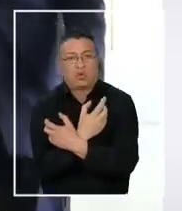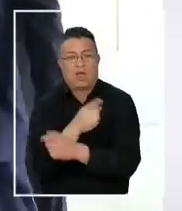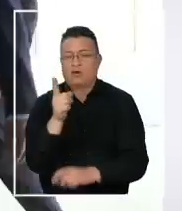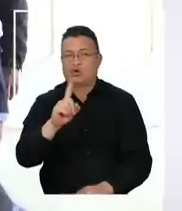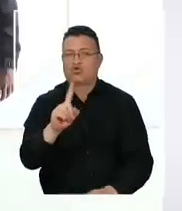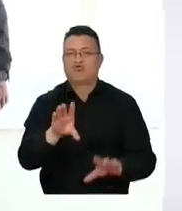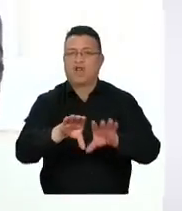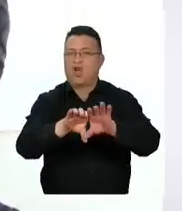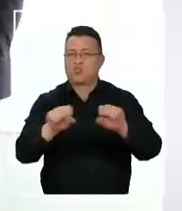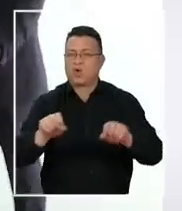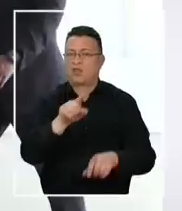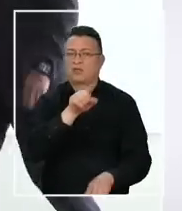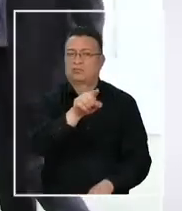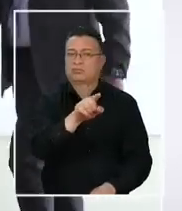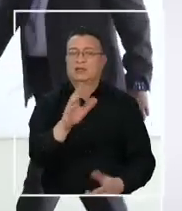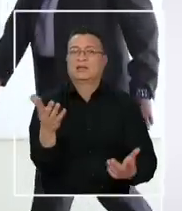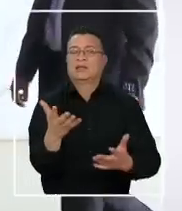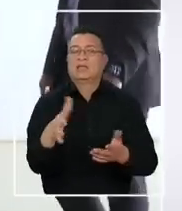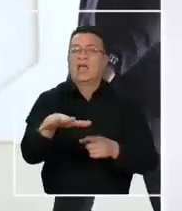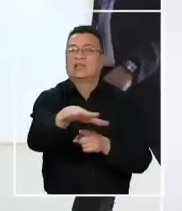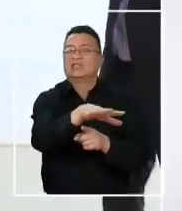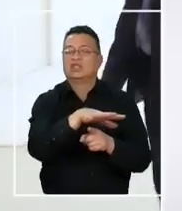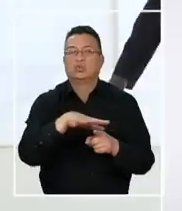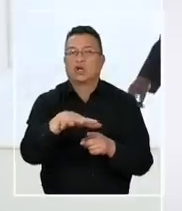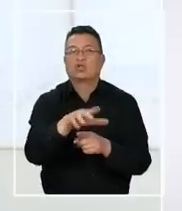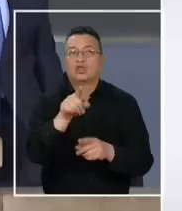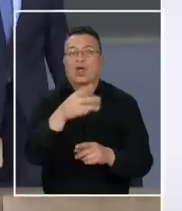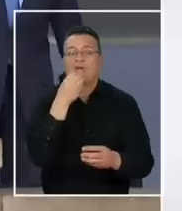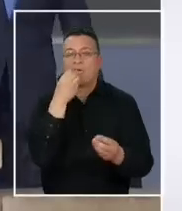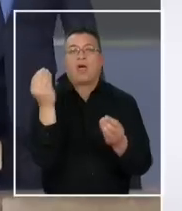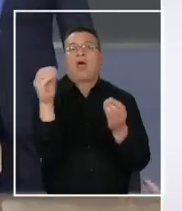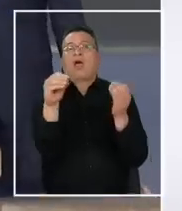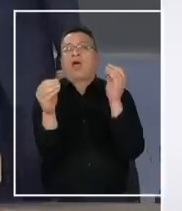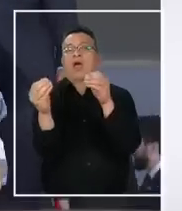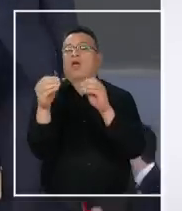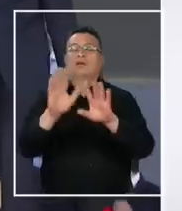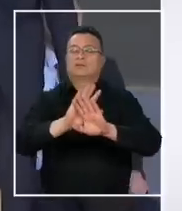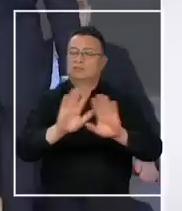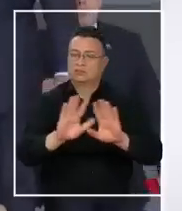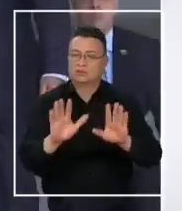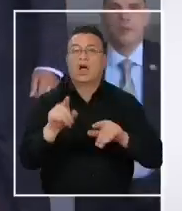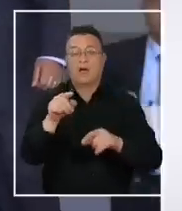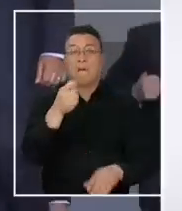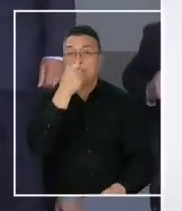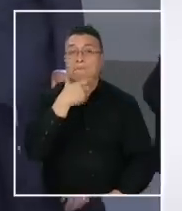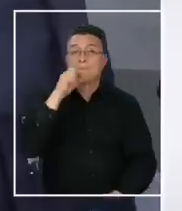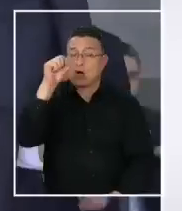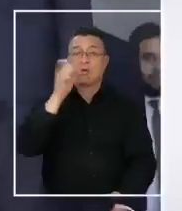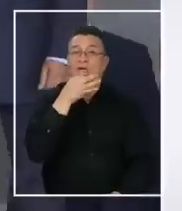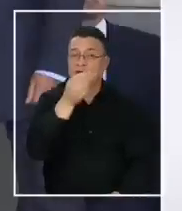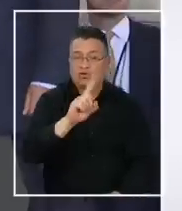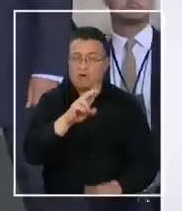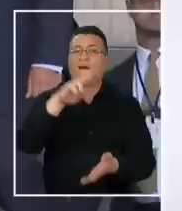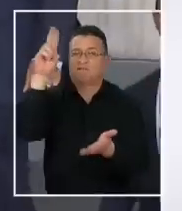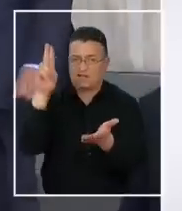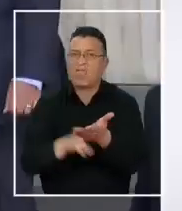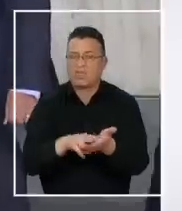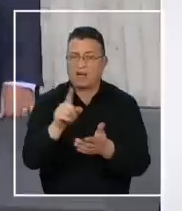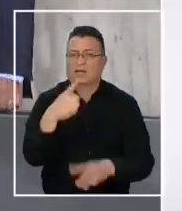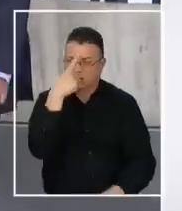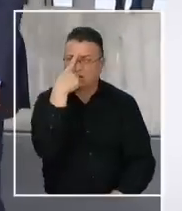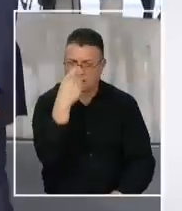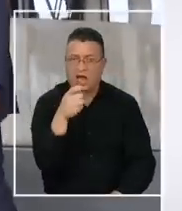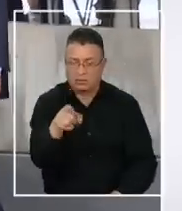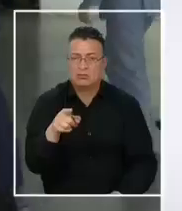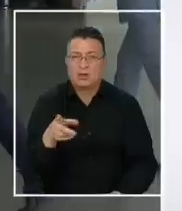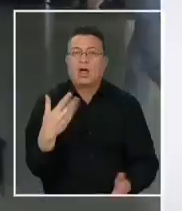en desacuerdo respecto de que la situación es una construcción narrativa. El presidente Gabriel Boric dijo que no lo es, que es real y es algo serio